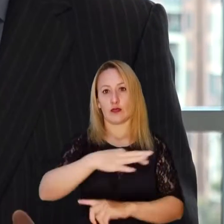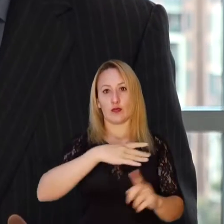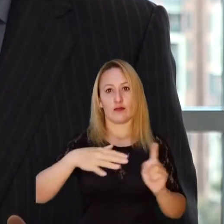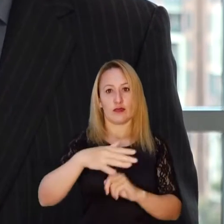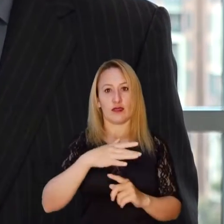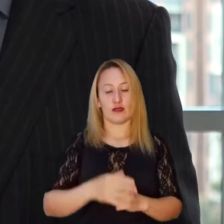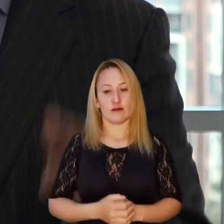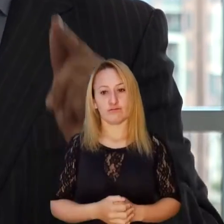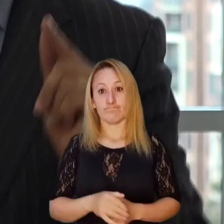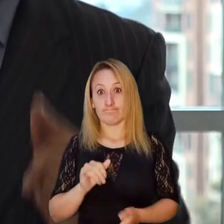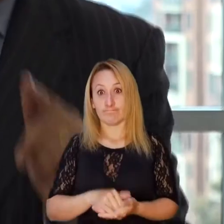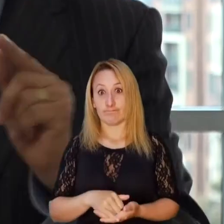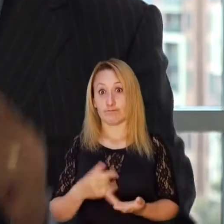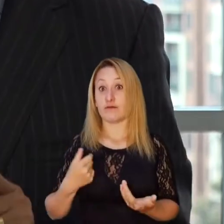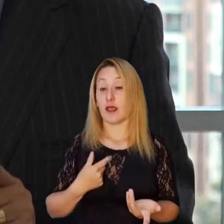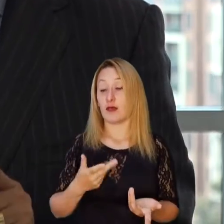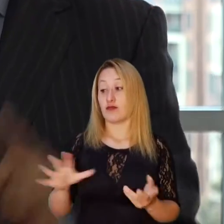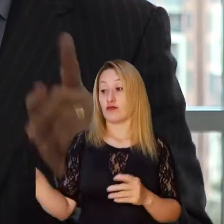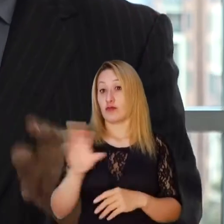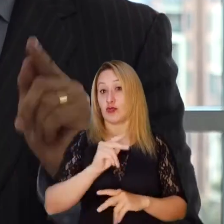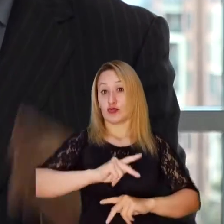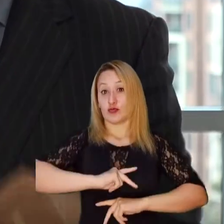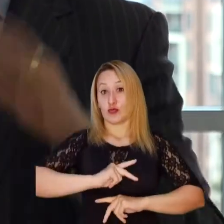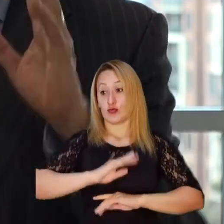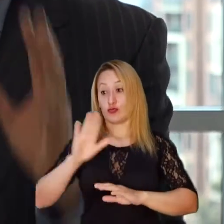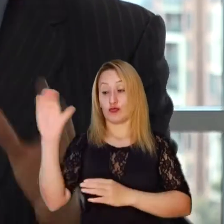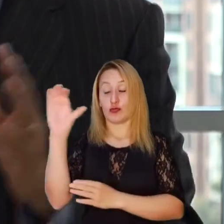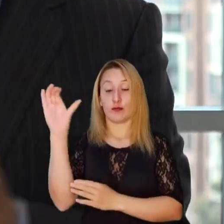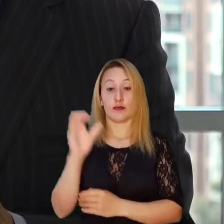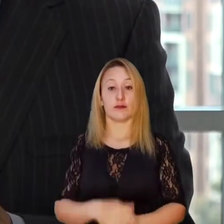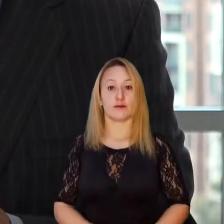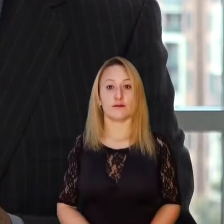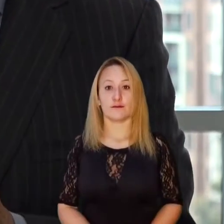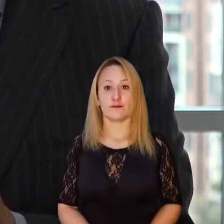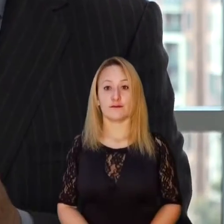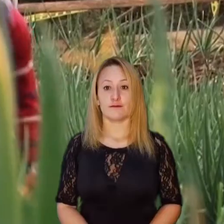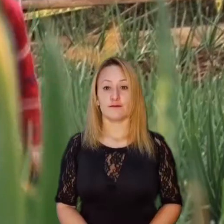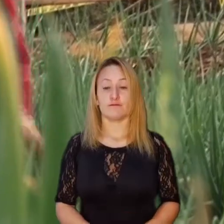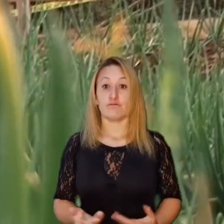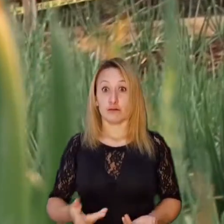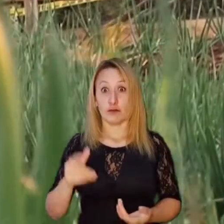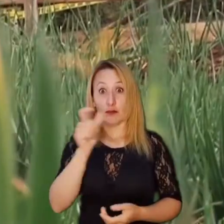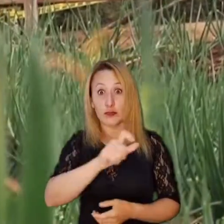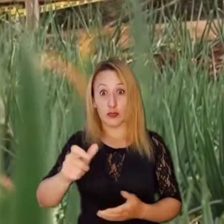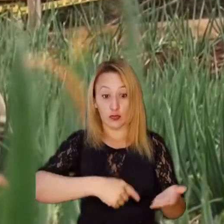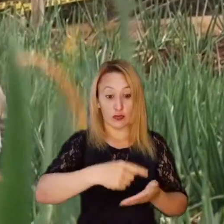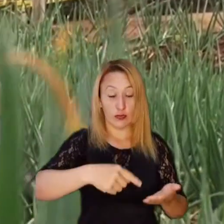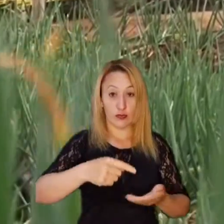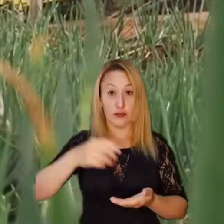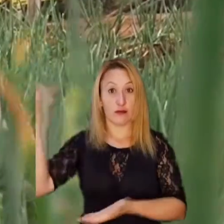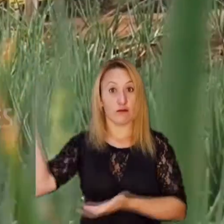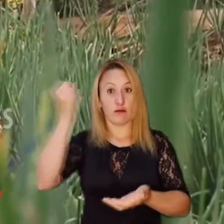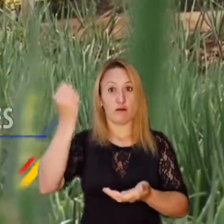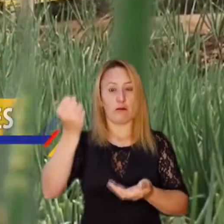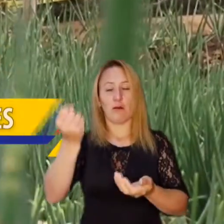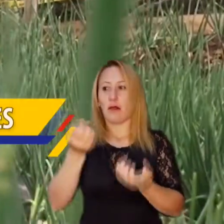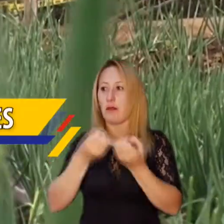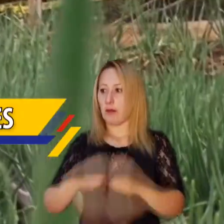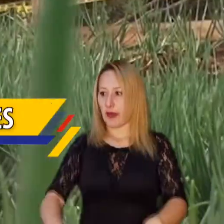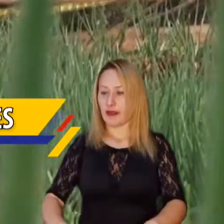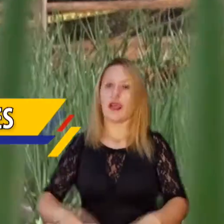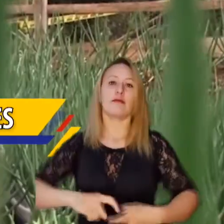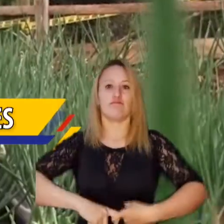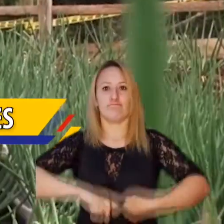un daño ambiental a ese patrimonio ambiental que, lo repito, es de todos los colombianos. Cuando los contratistas no invertían y se perdían recursos